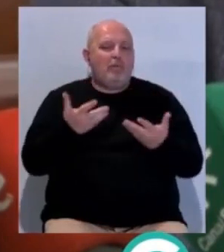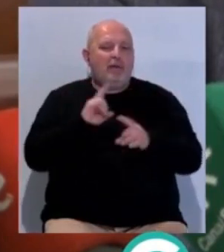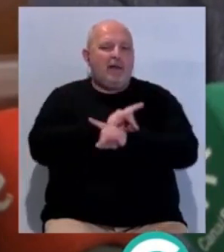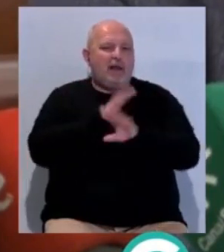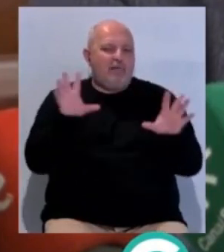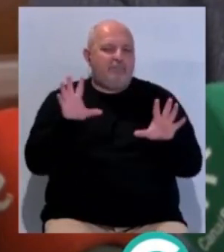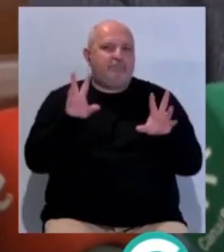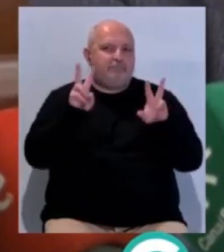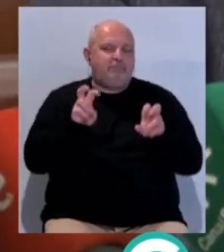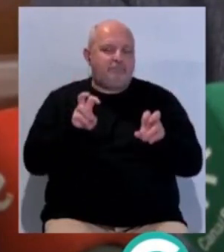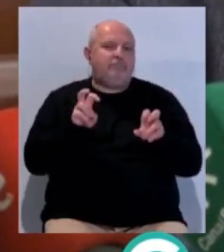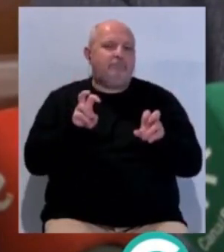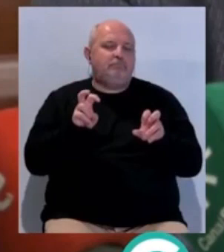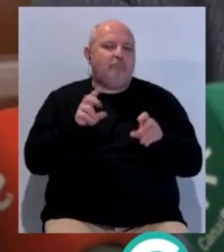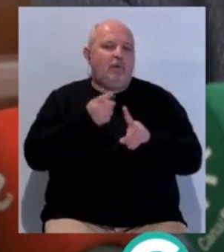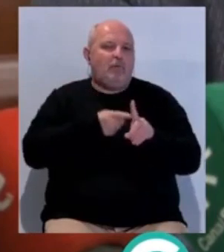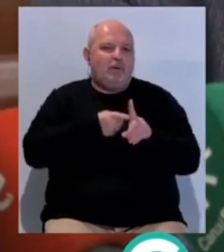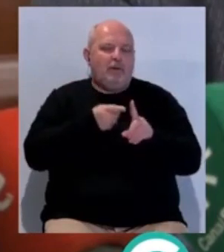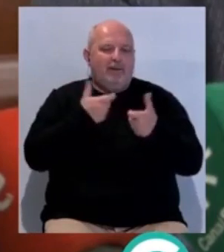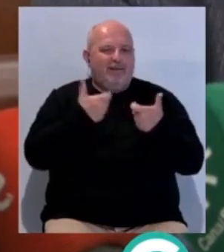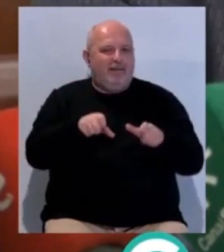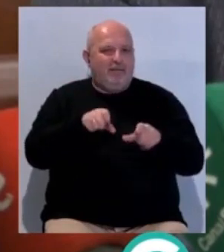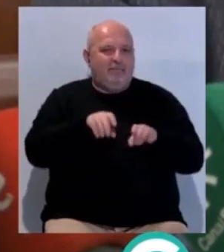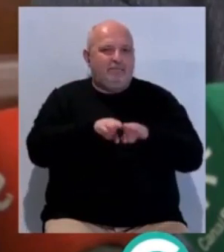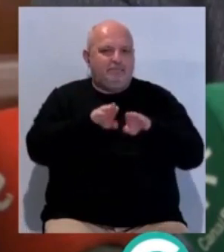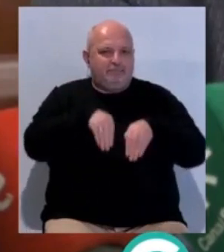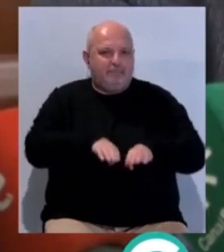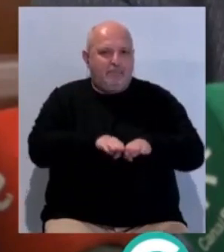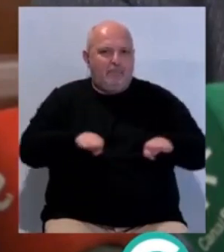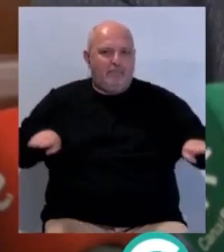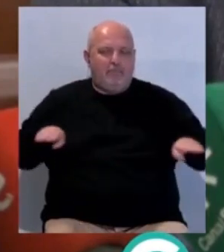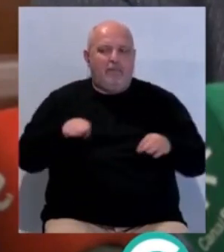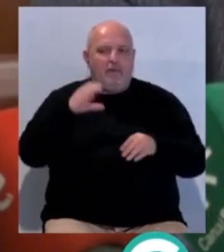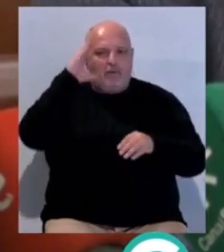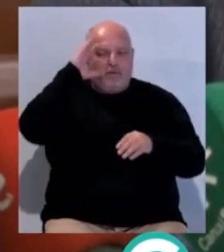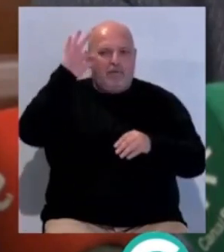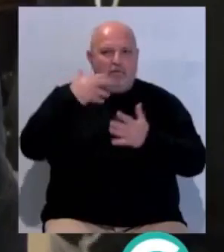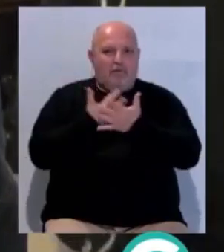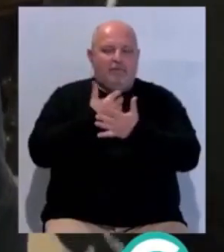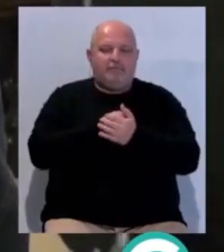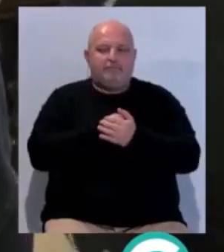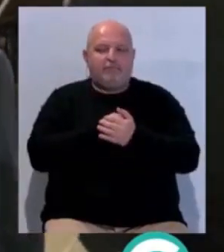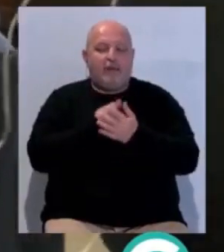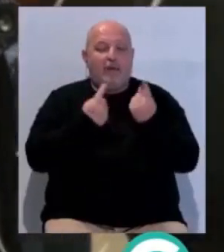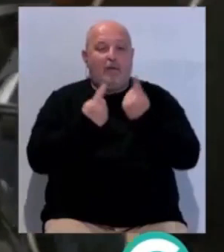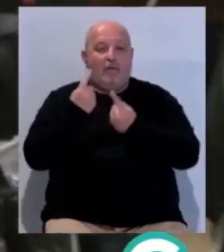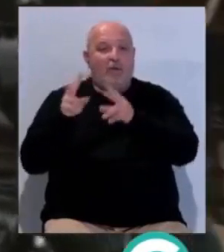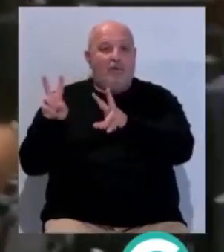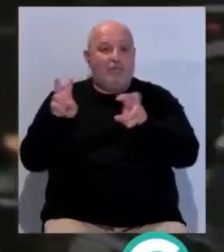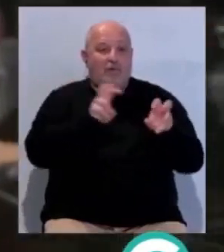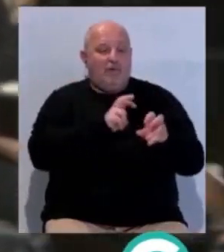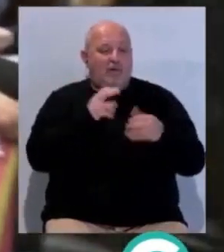definir el criterio de cómo se va a poder utilizar el ESO. Vamos a hacerlo oyéndoles primero a ellos. Entre el resto de asuntos